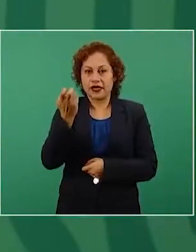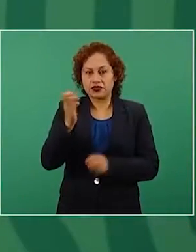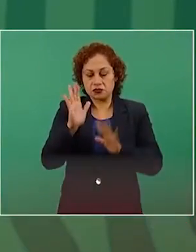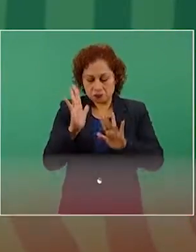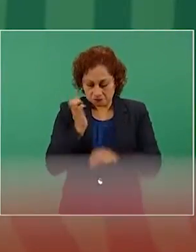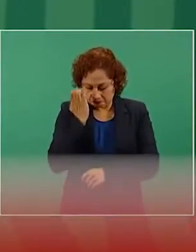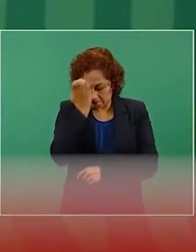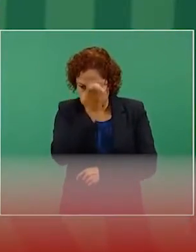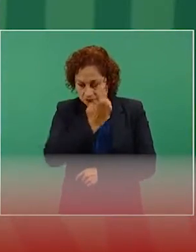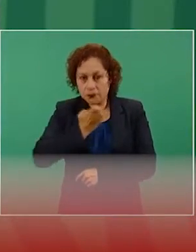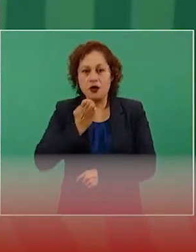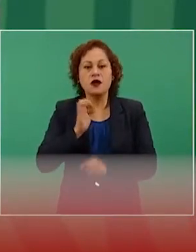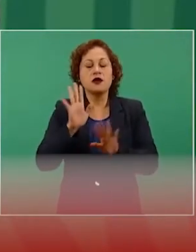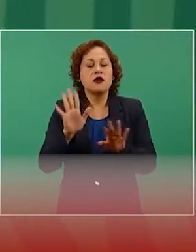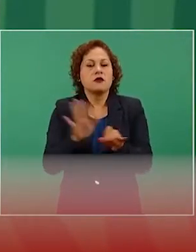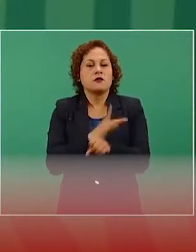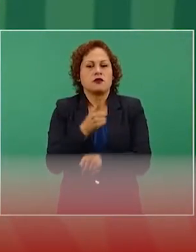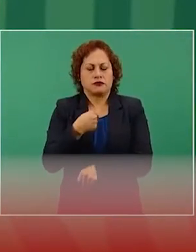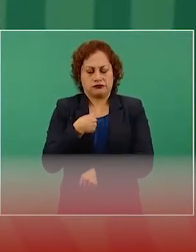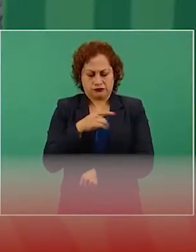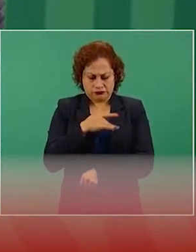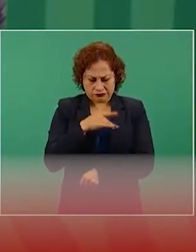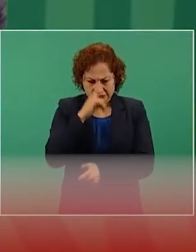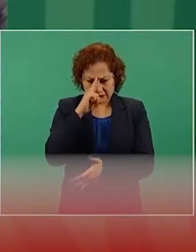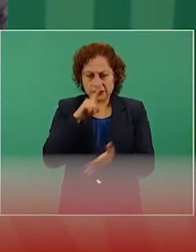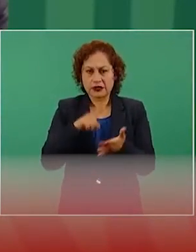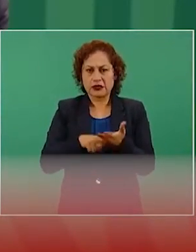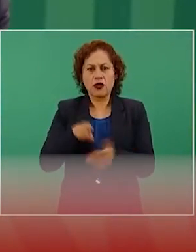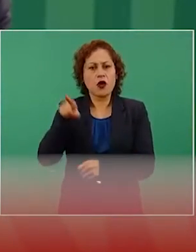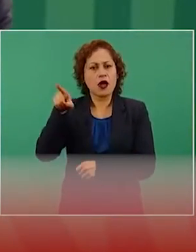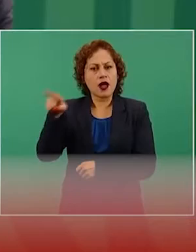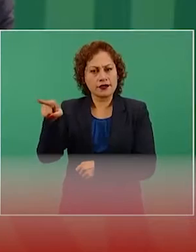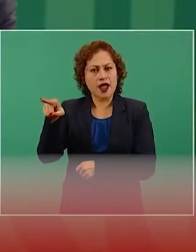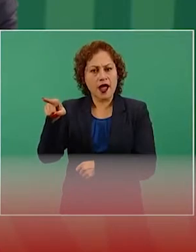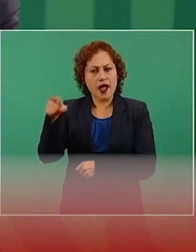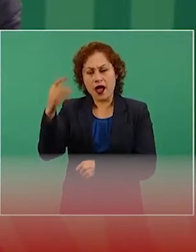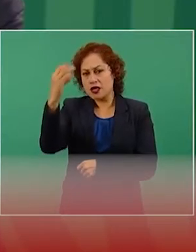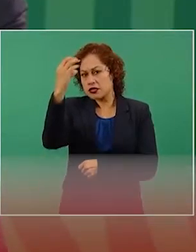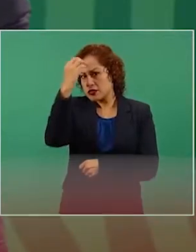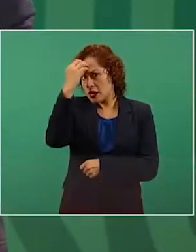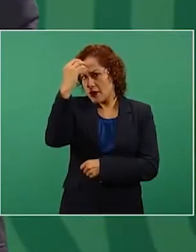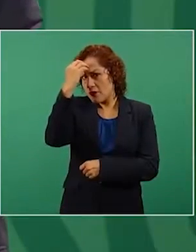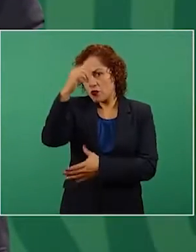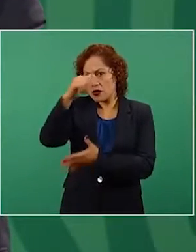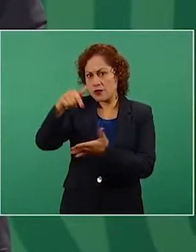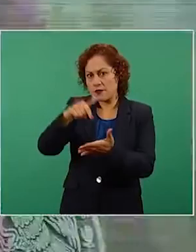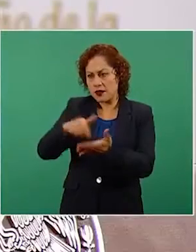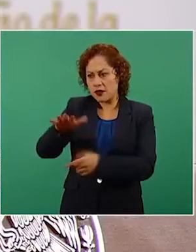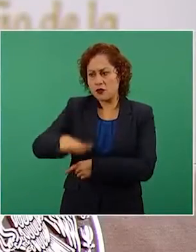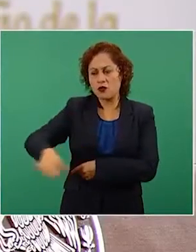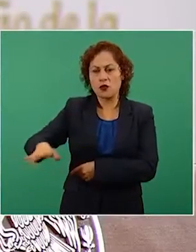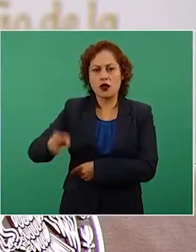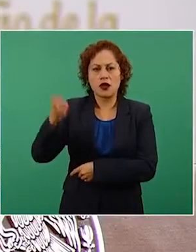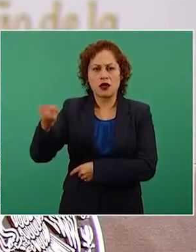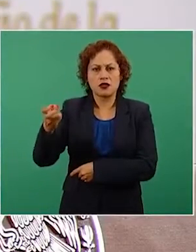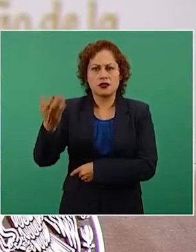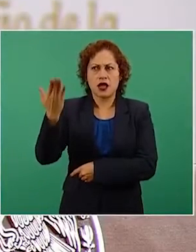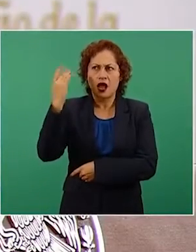entendido que en Chapultepec, en el gobierno anterior,